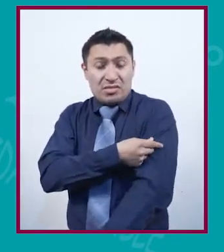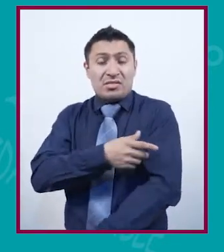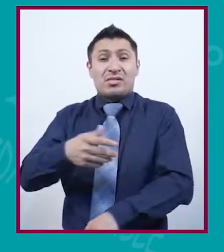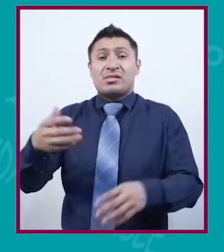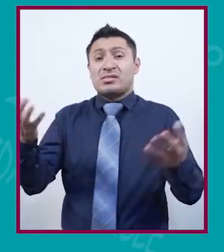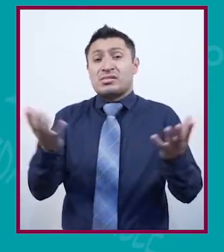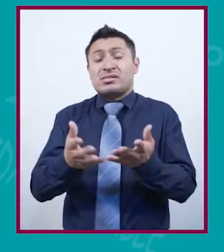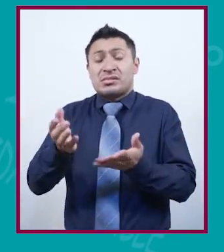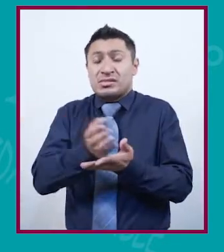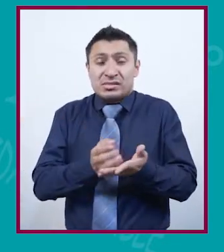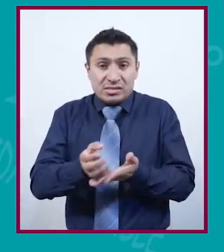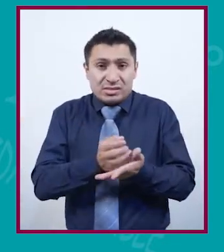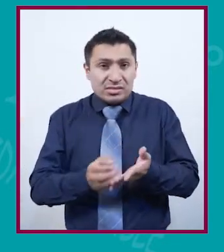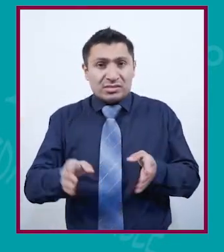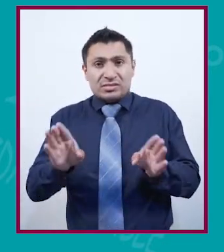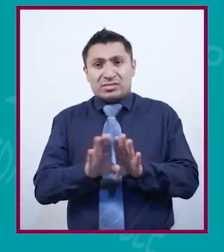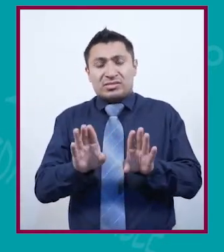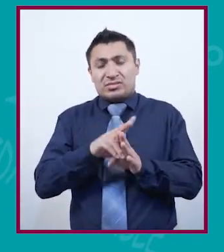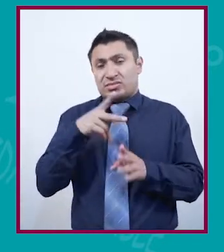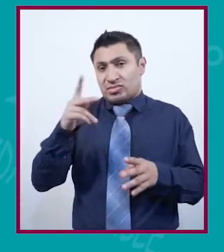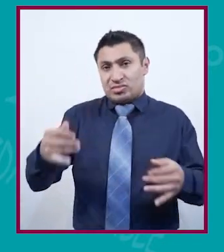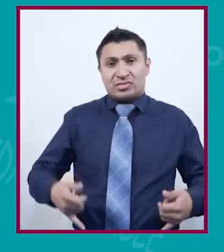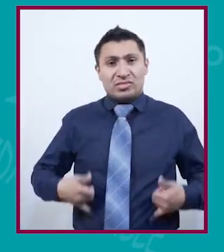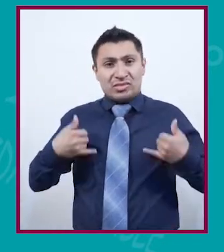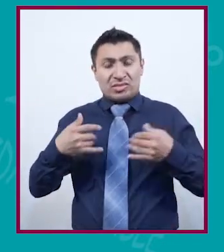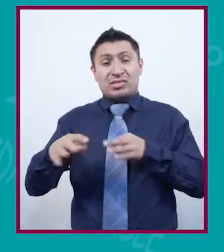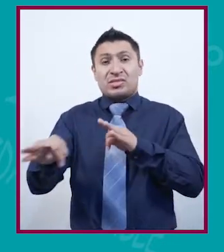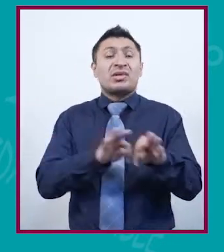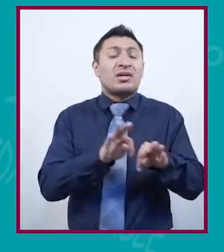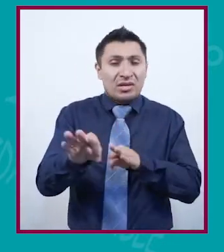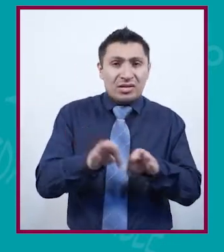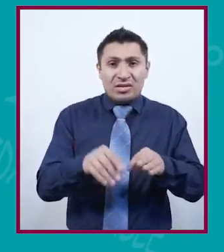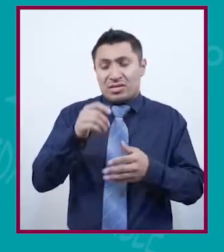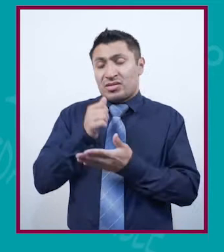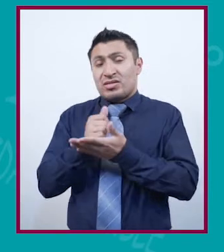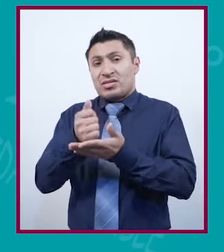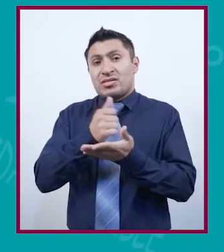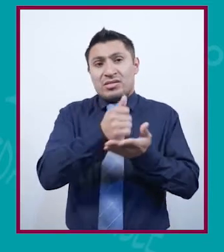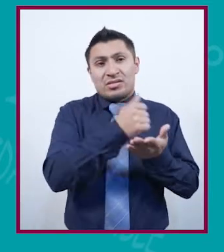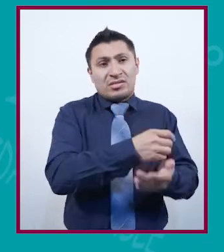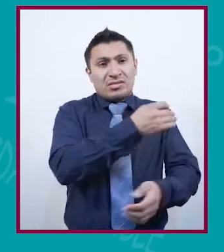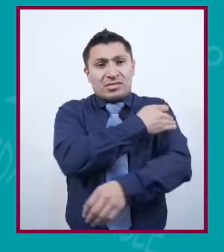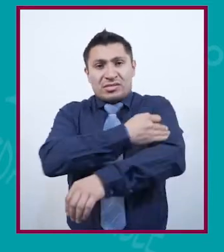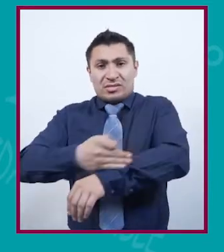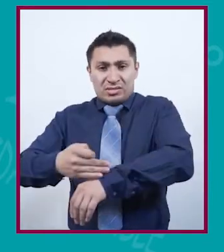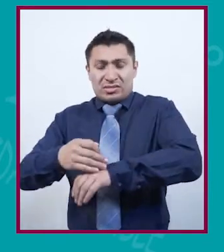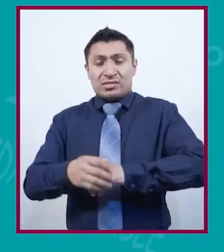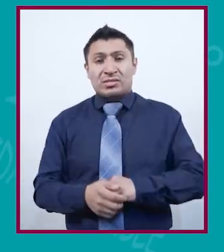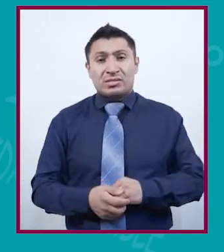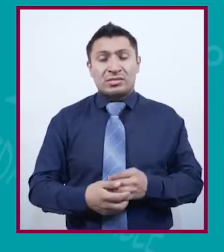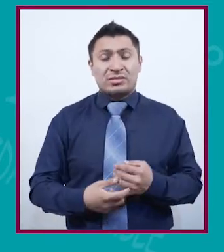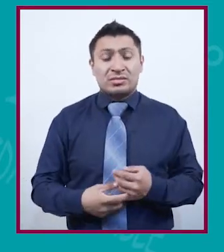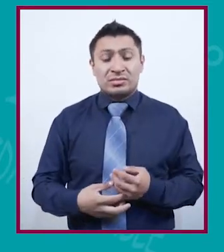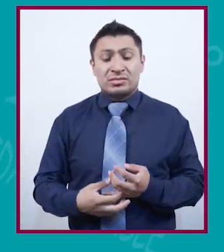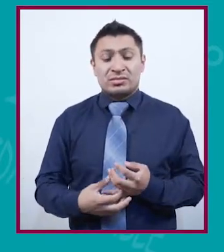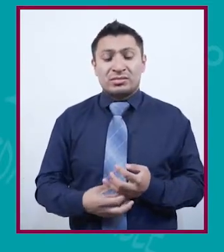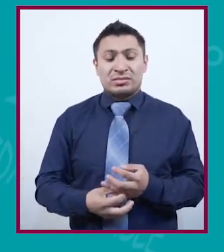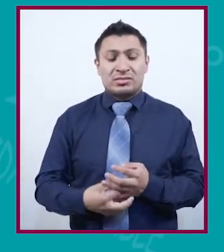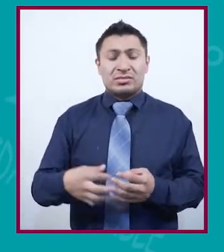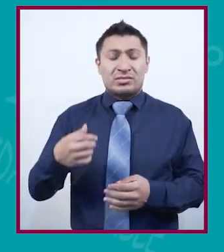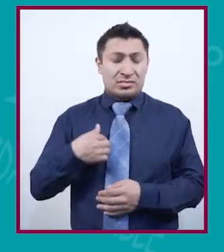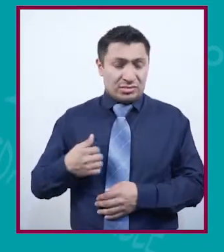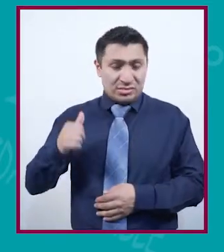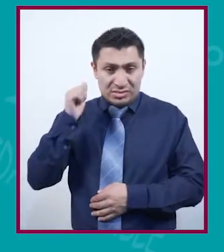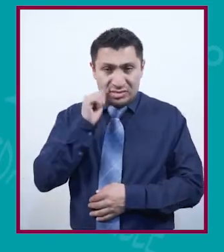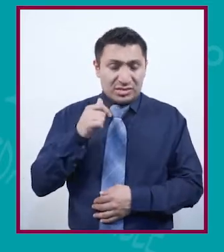a inyectar y hacer curaciones. O sea, prácticamente su adolescencia la pasó trabajando para ayudar a su familia. Siempre